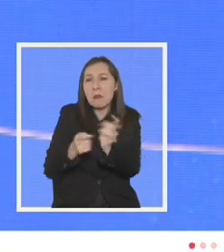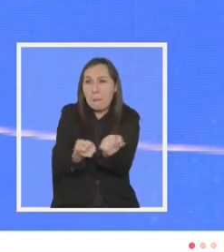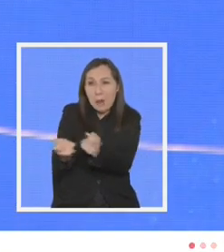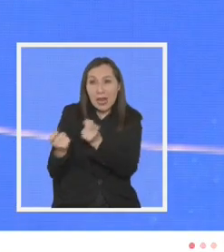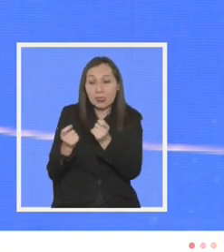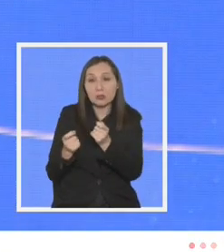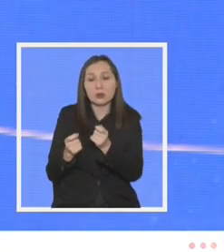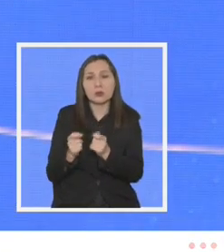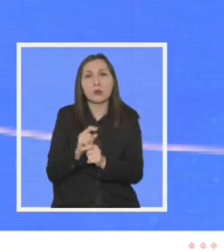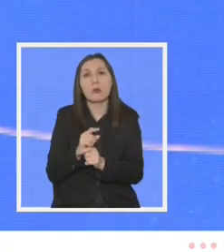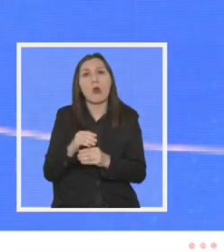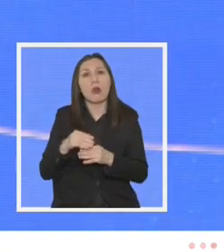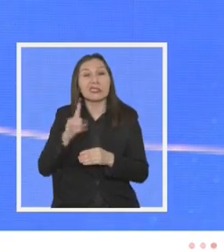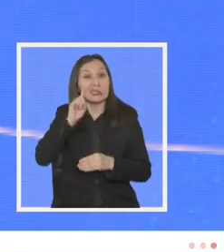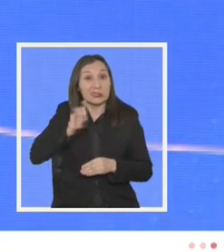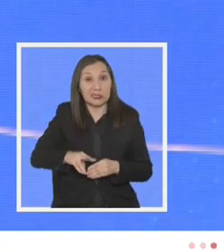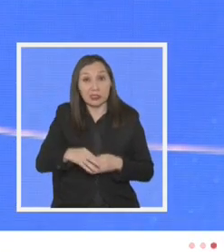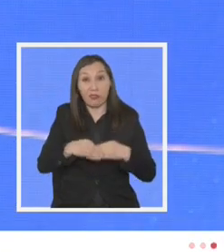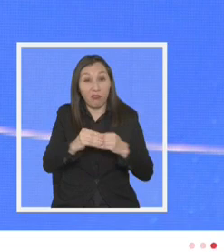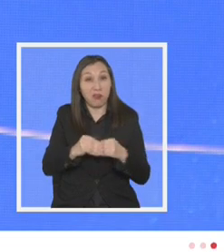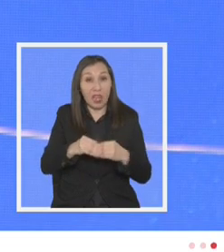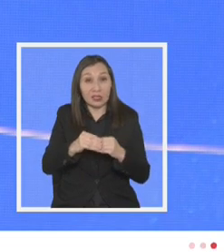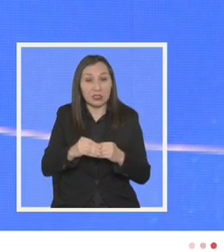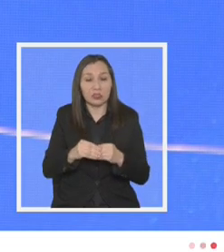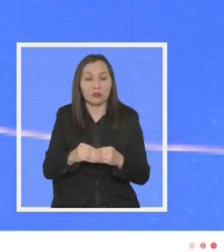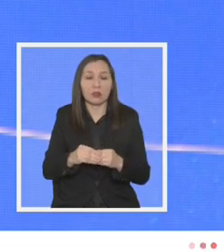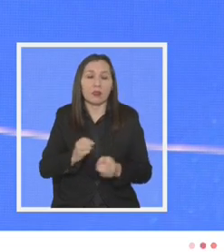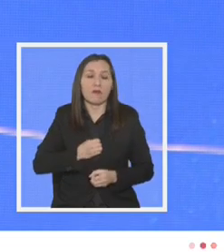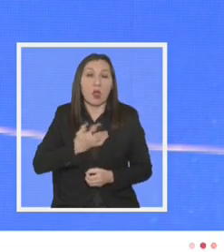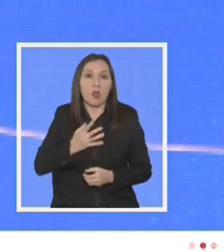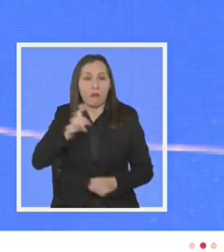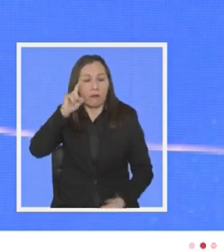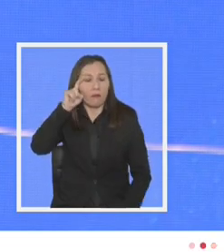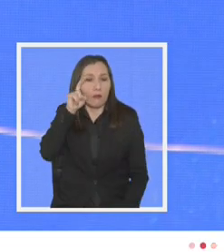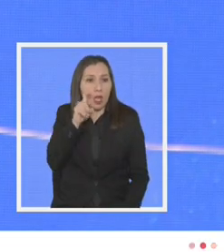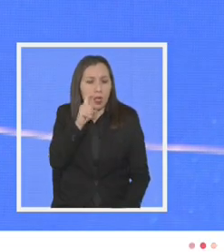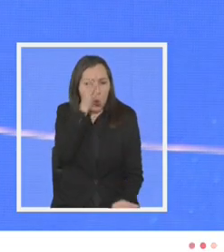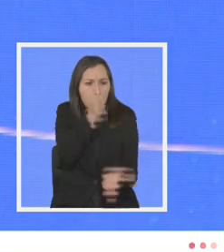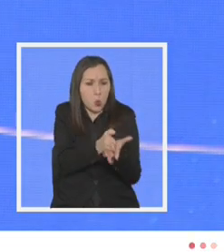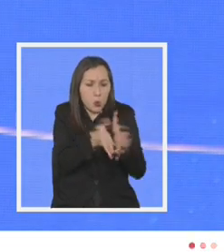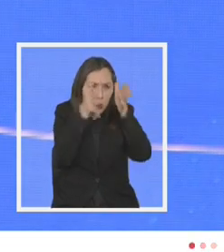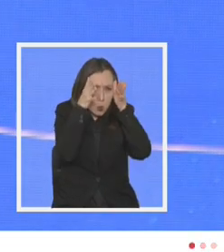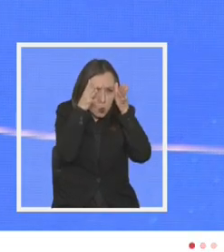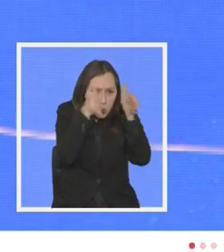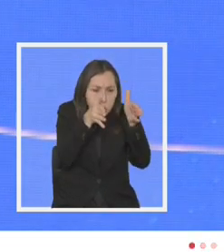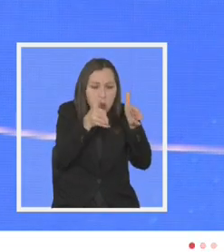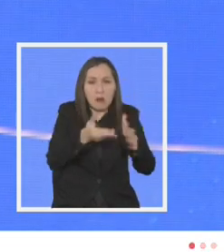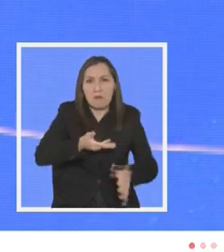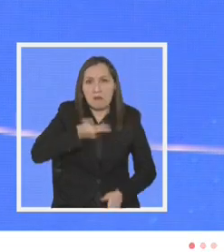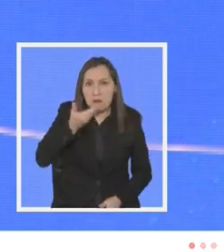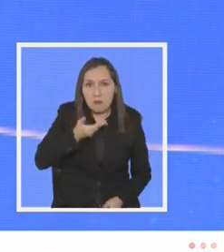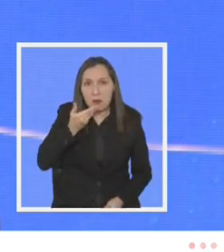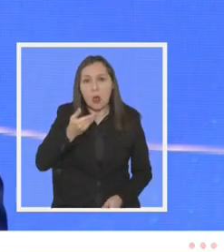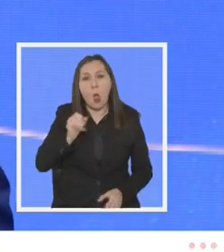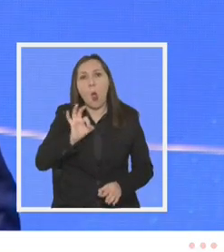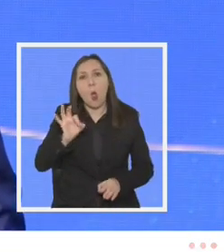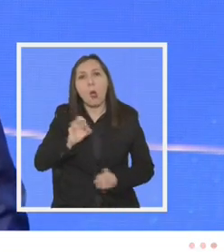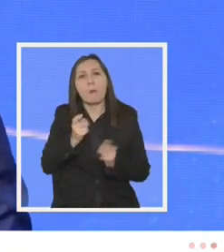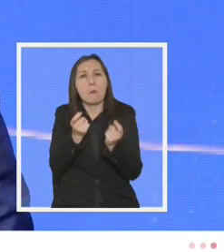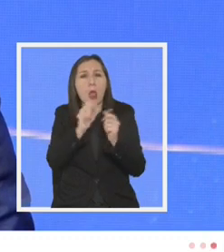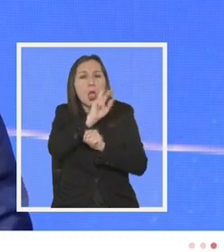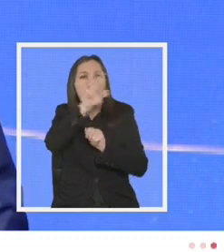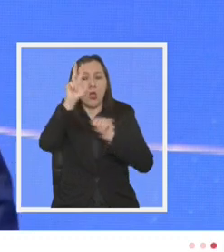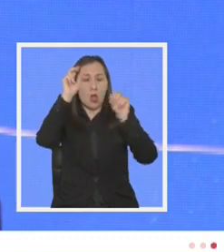La inflexibilidad es la vocación del fanático del profeta o del mesías